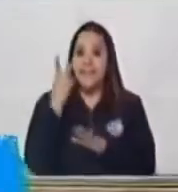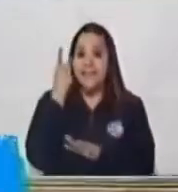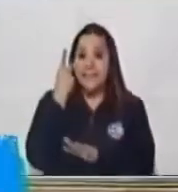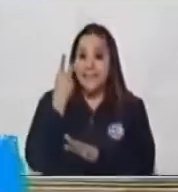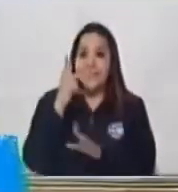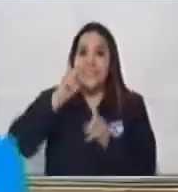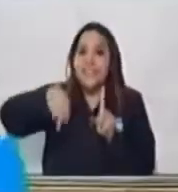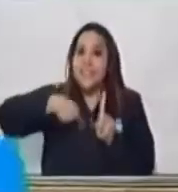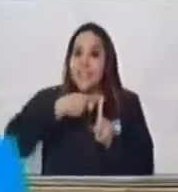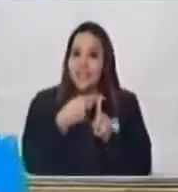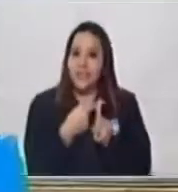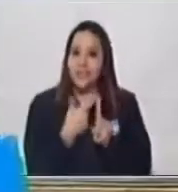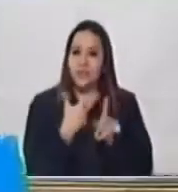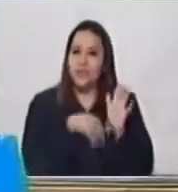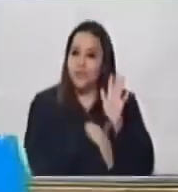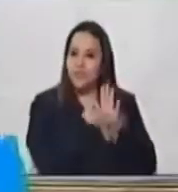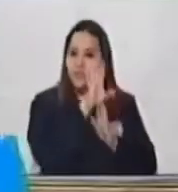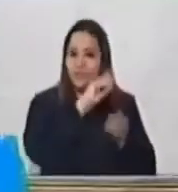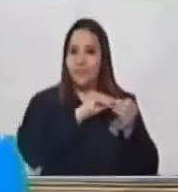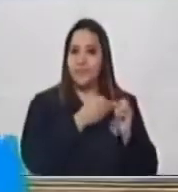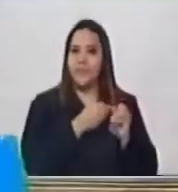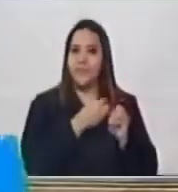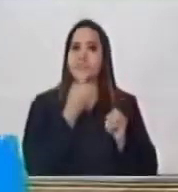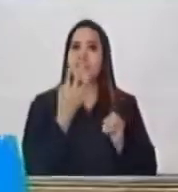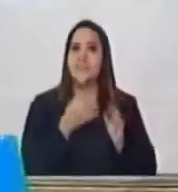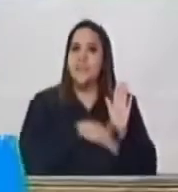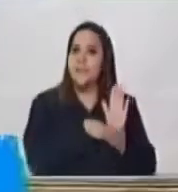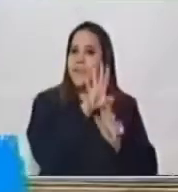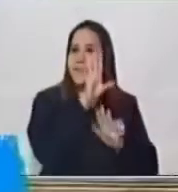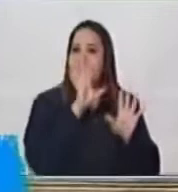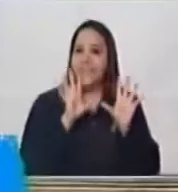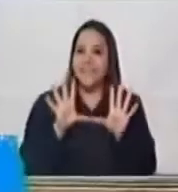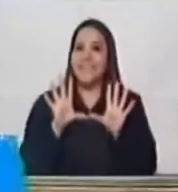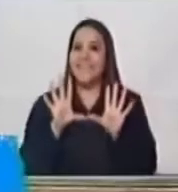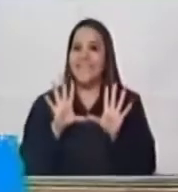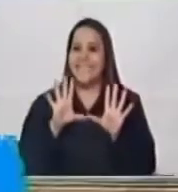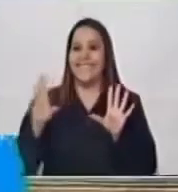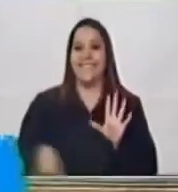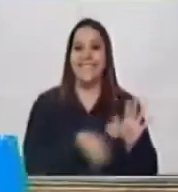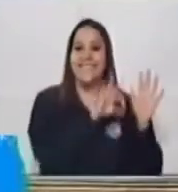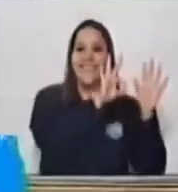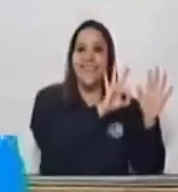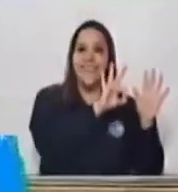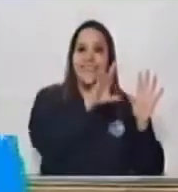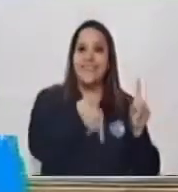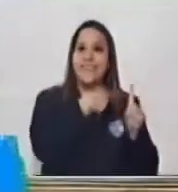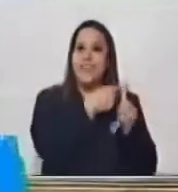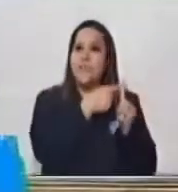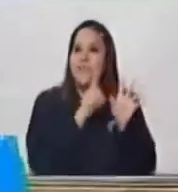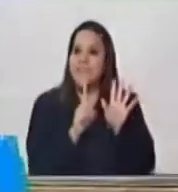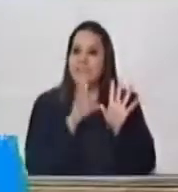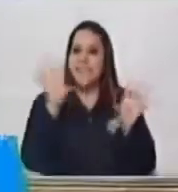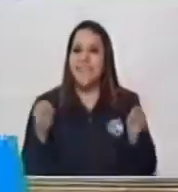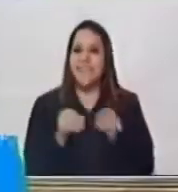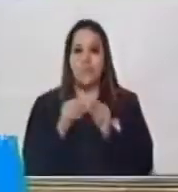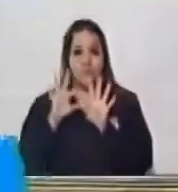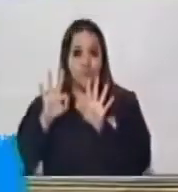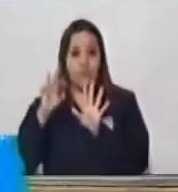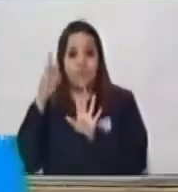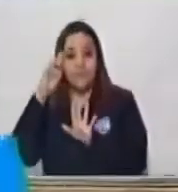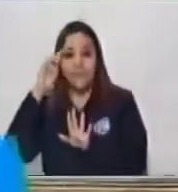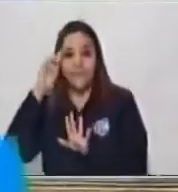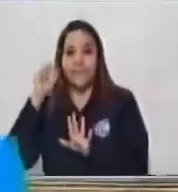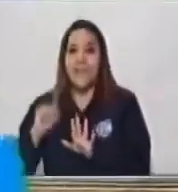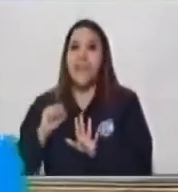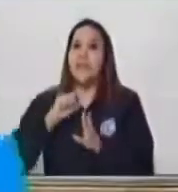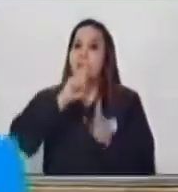sumar números ya más grandes pasados de 10 Por ejemplo 8 más 6 8 Ya lo contamos Ahora